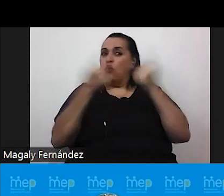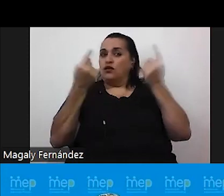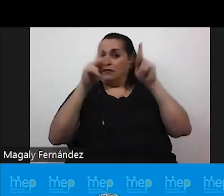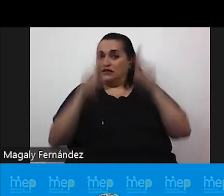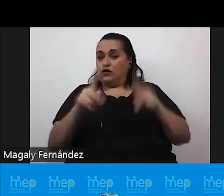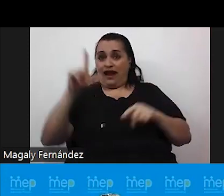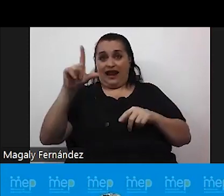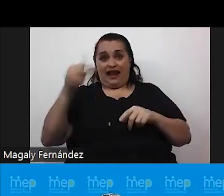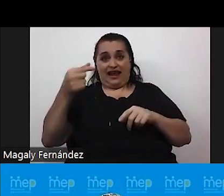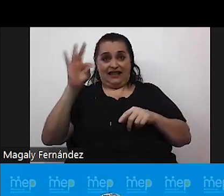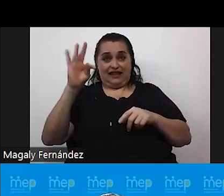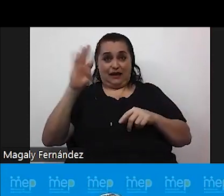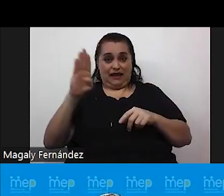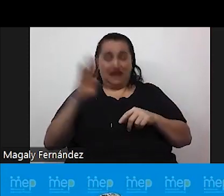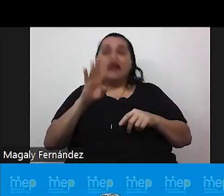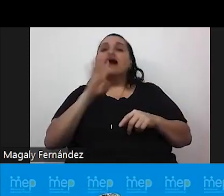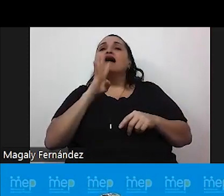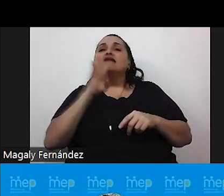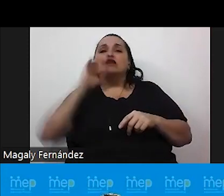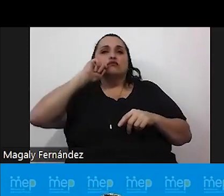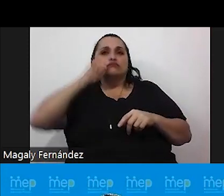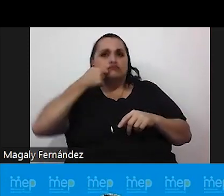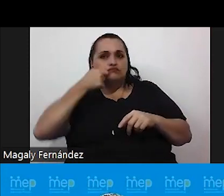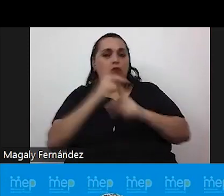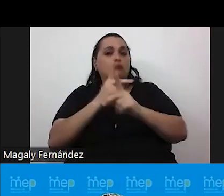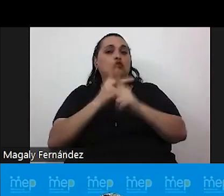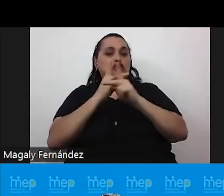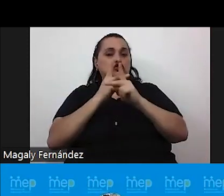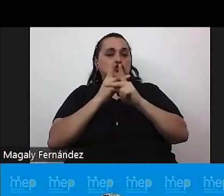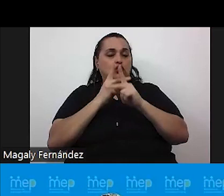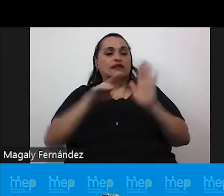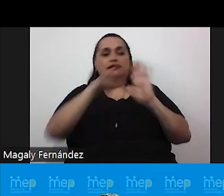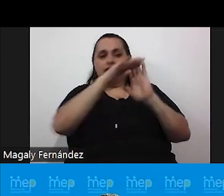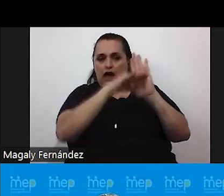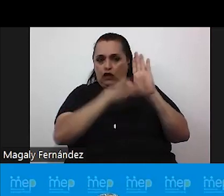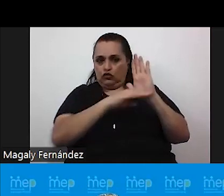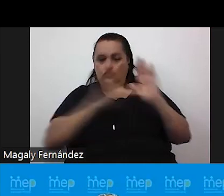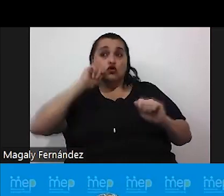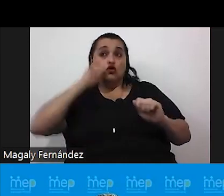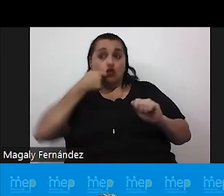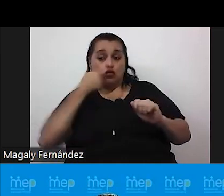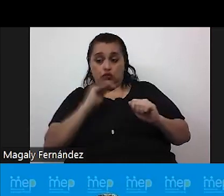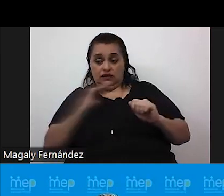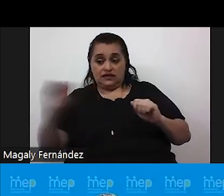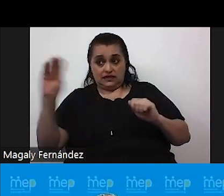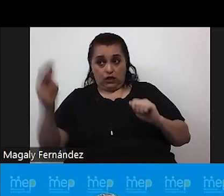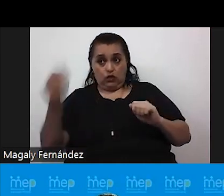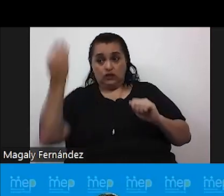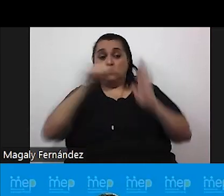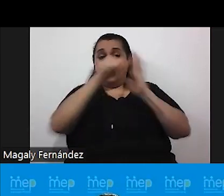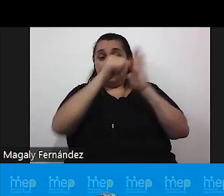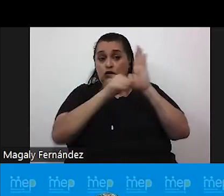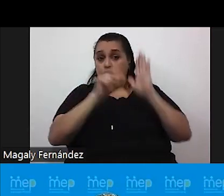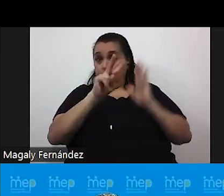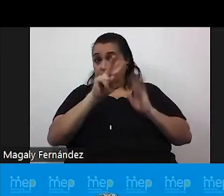confidencialidad y la protección de datos aquí recordarles que el código de niñez y adolescencia en los artículos 25